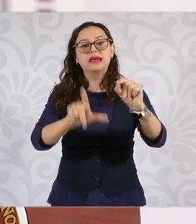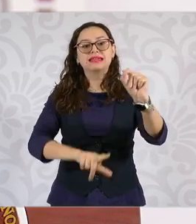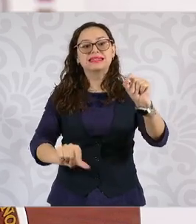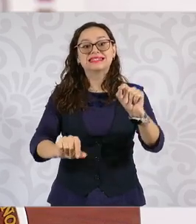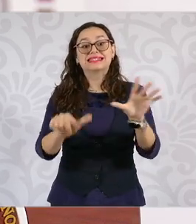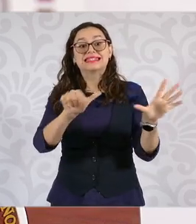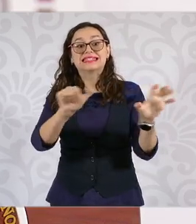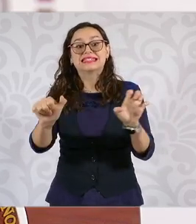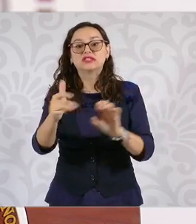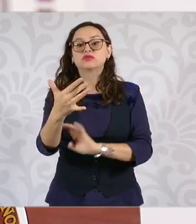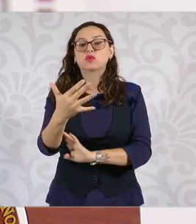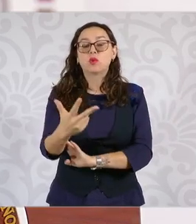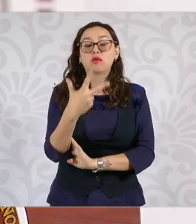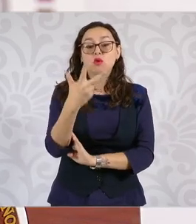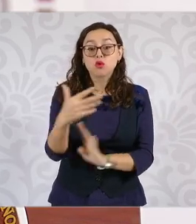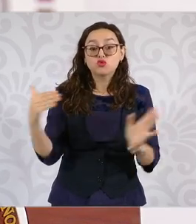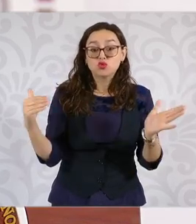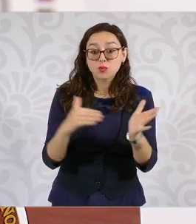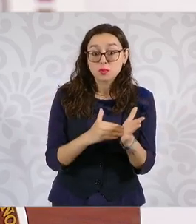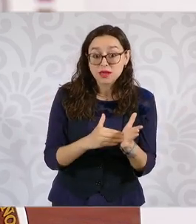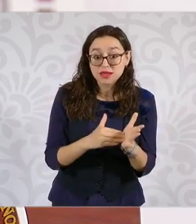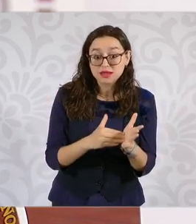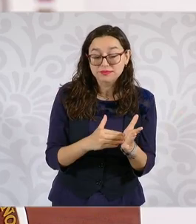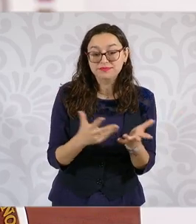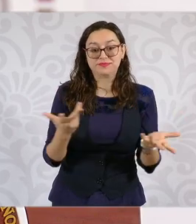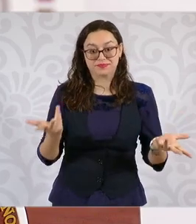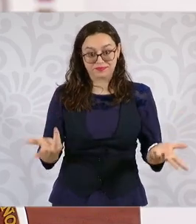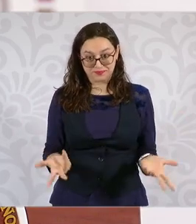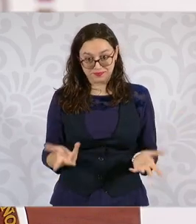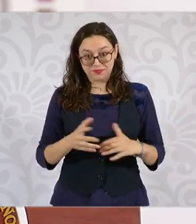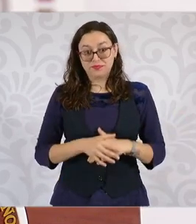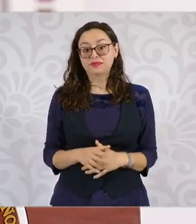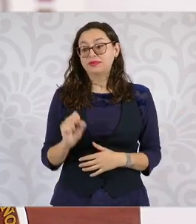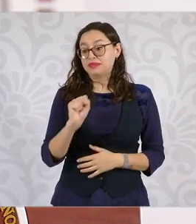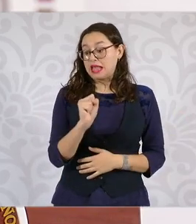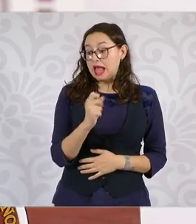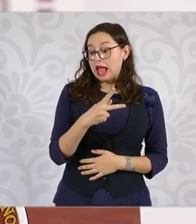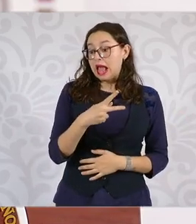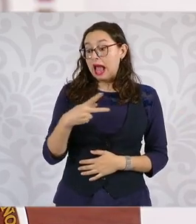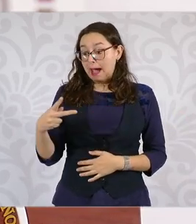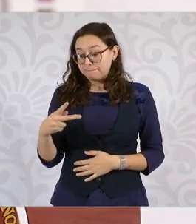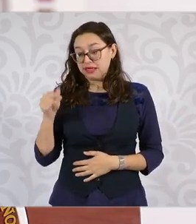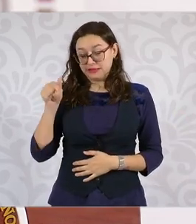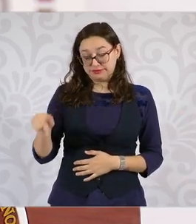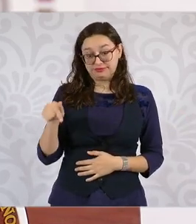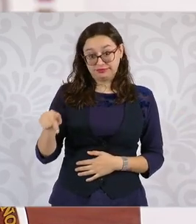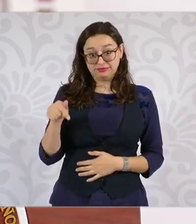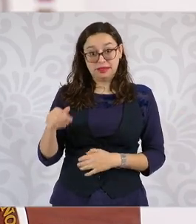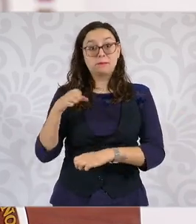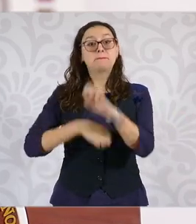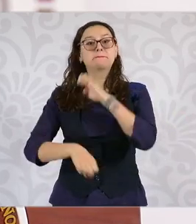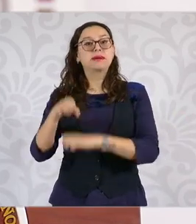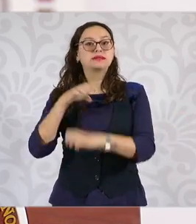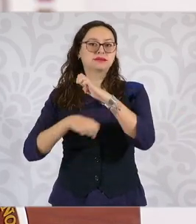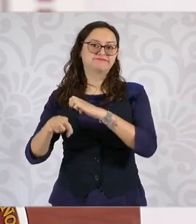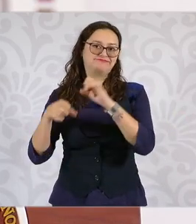Las contrataciones de estas plataformas, que la mayoría son empresas transnacionales, la mayoría,